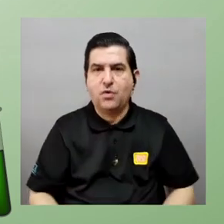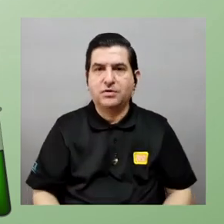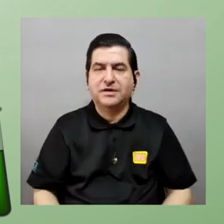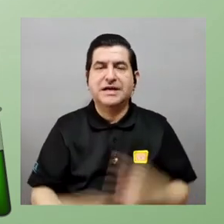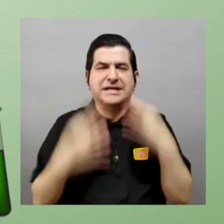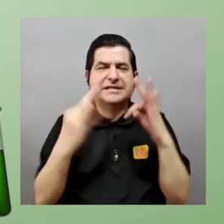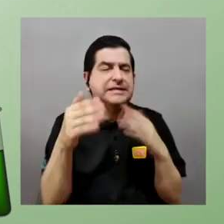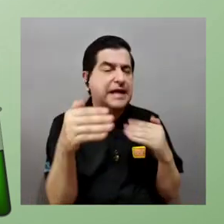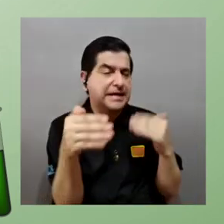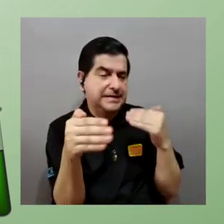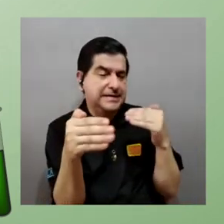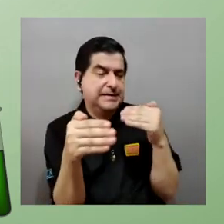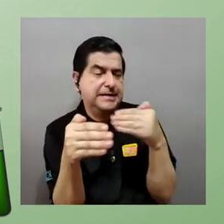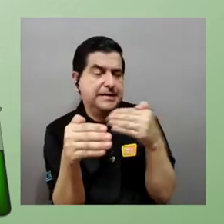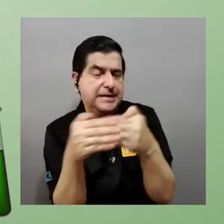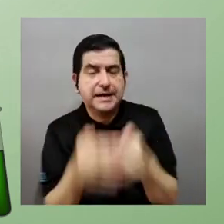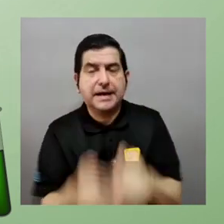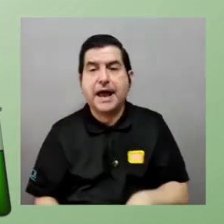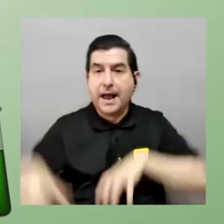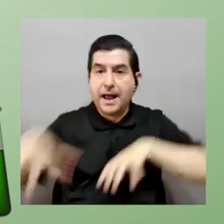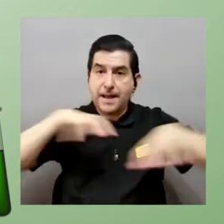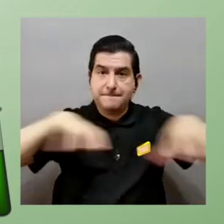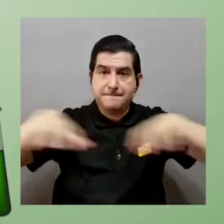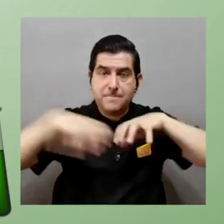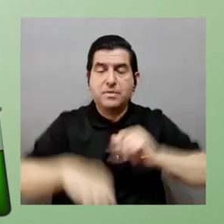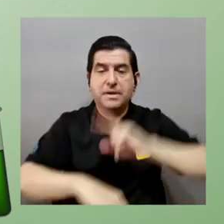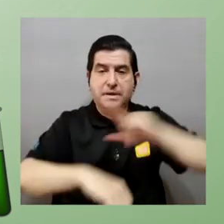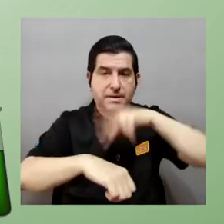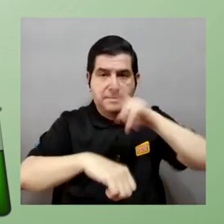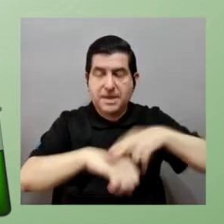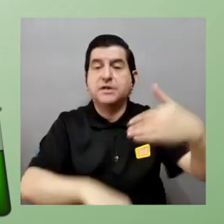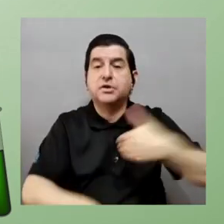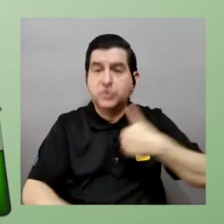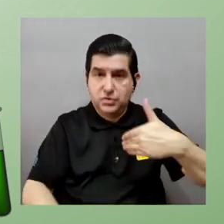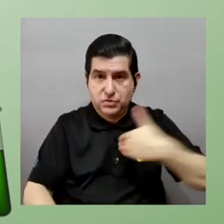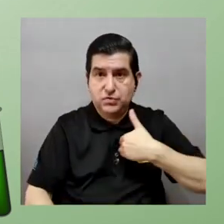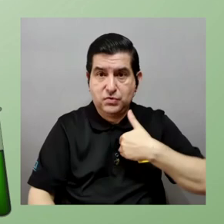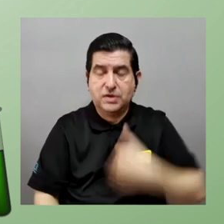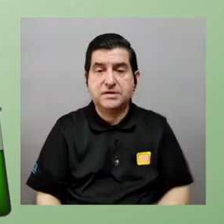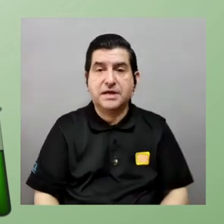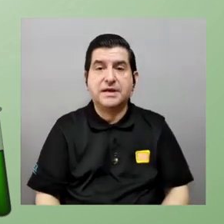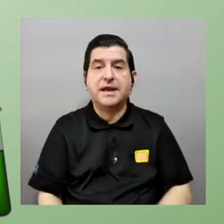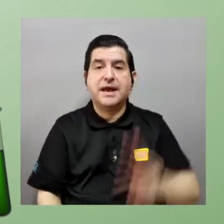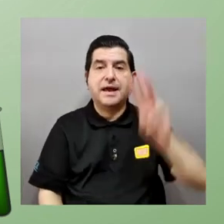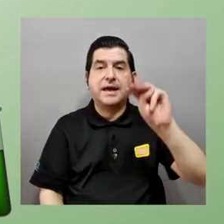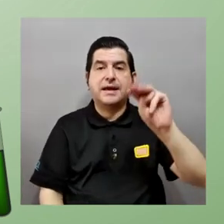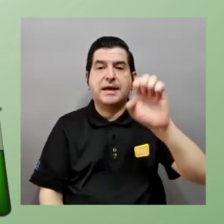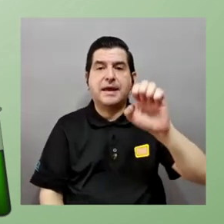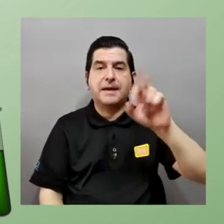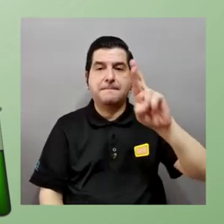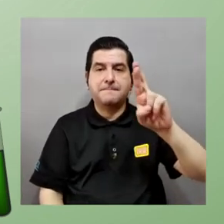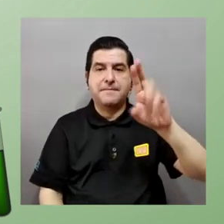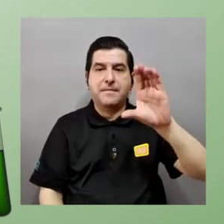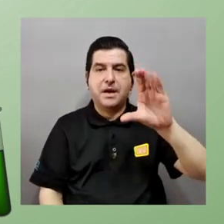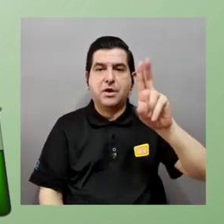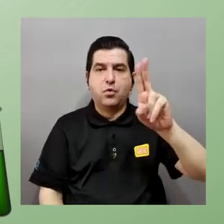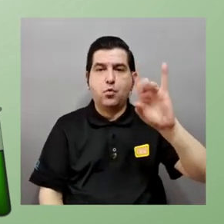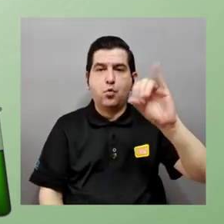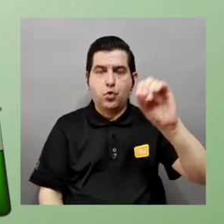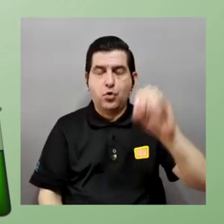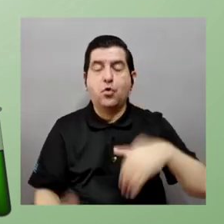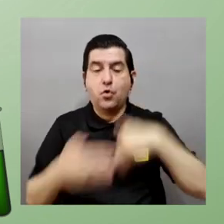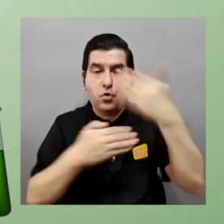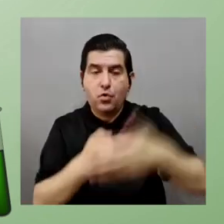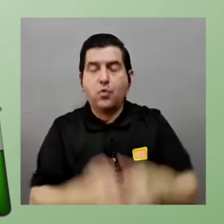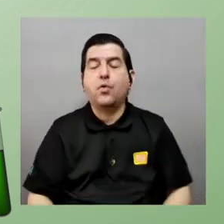ecuación para aproximarla a ciertos movimientos anómalos que tenía mercurio en este caso